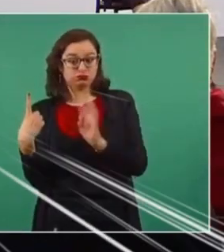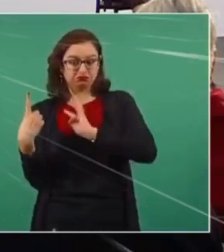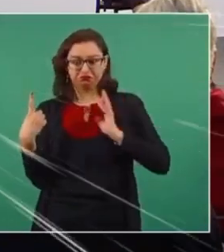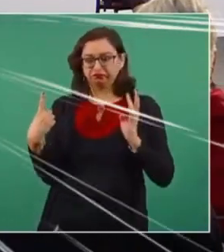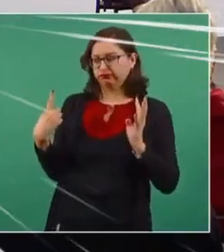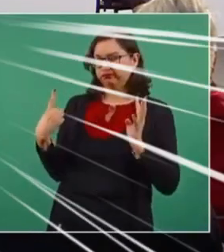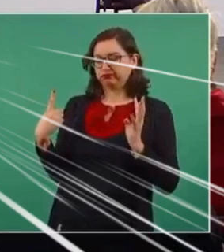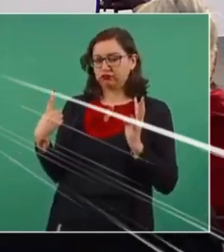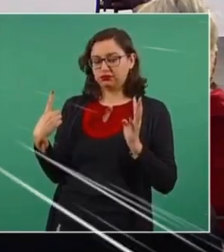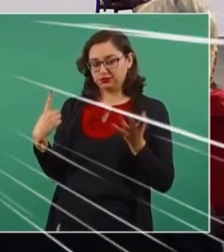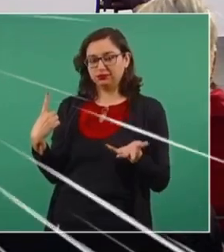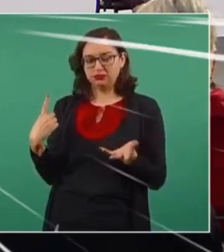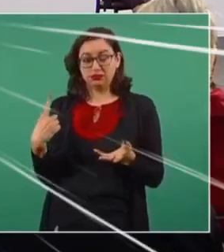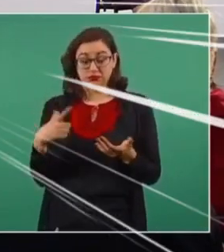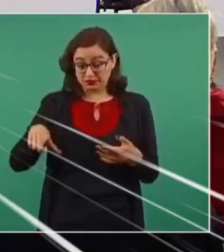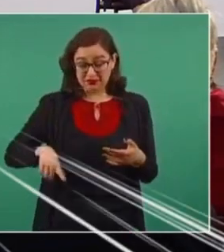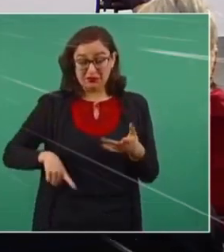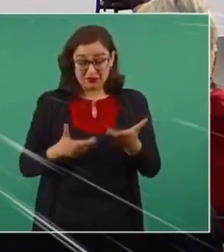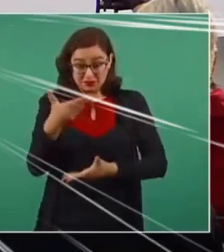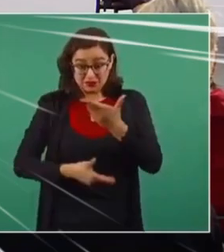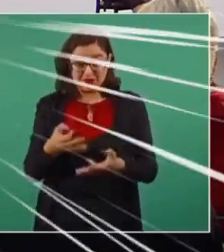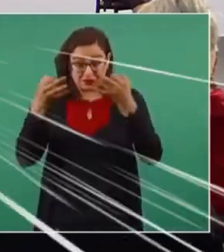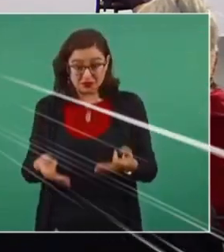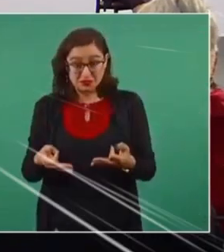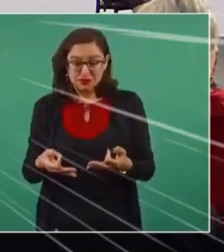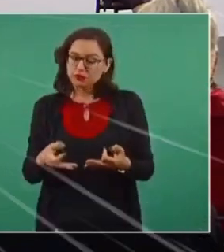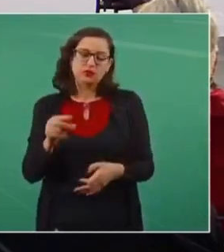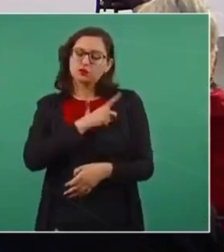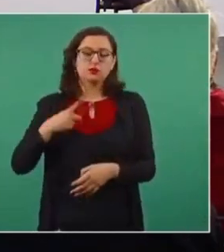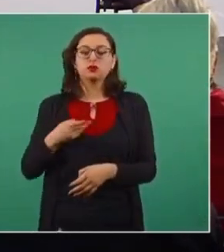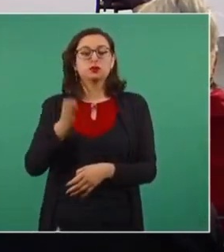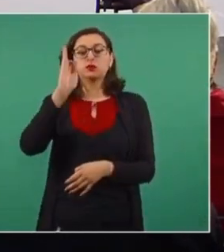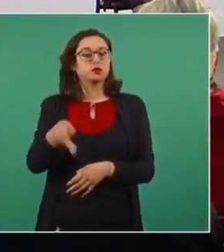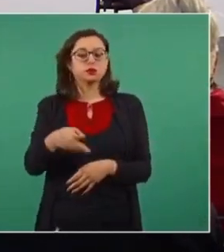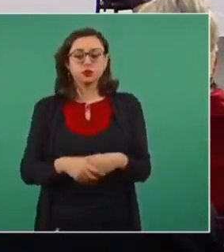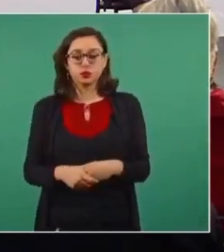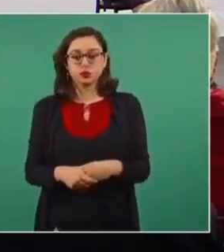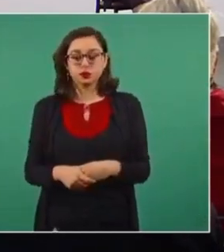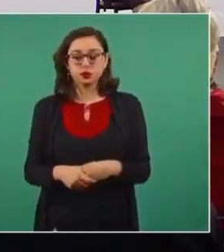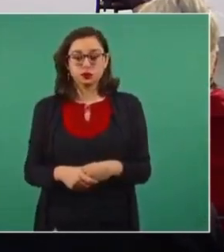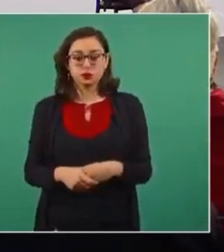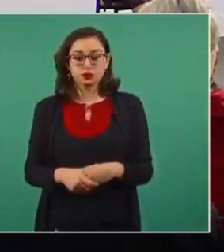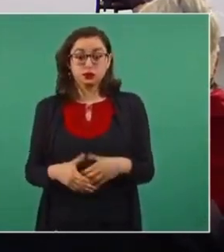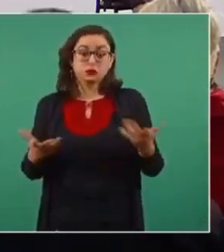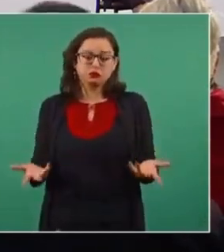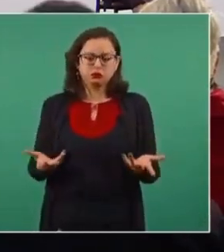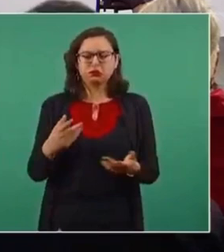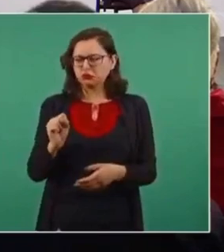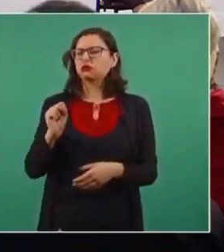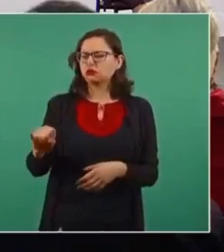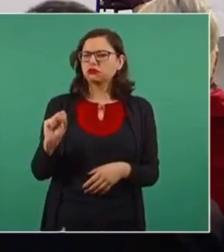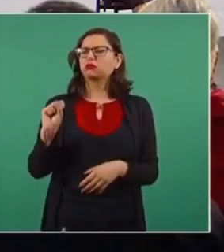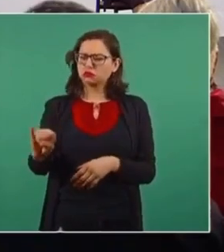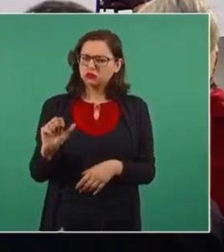funcionario es, yo no voy a aceptar esto. Ah, pero si son funcionarios de los que siempre dicen sí,